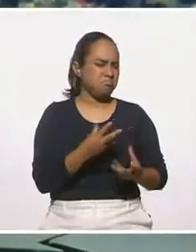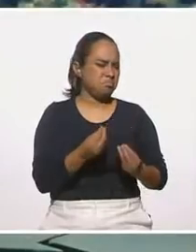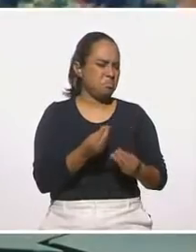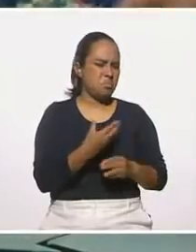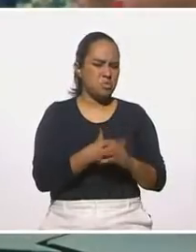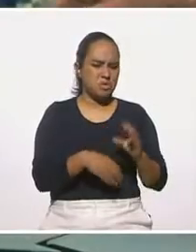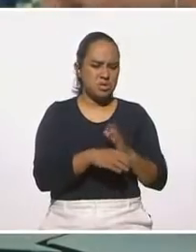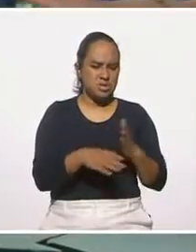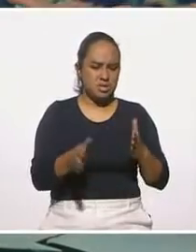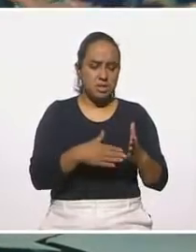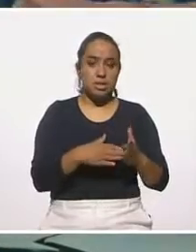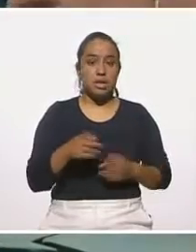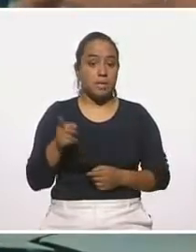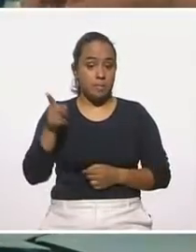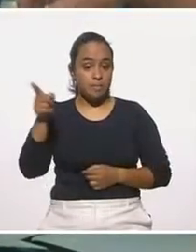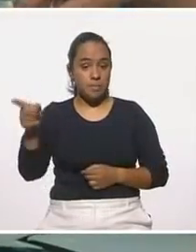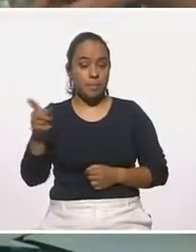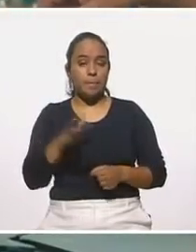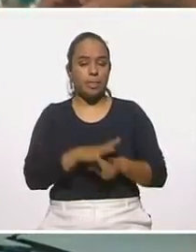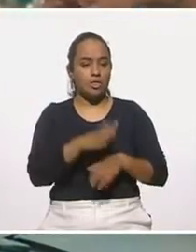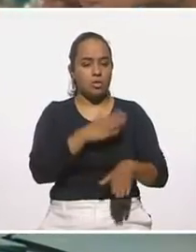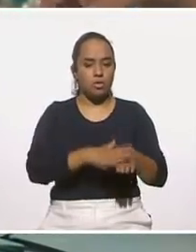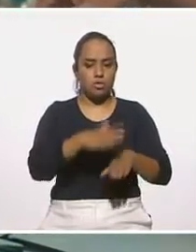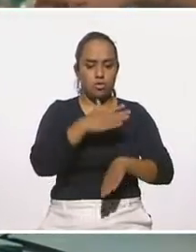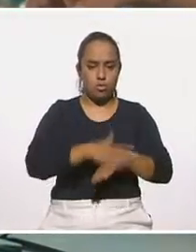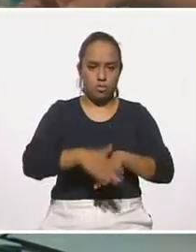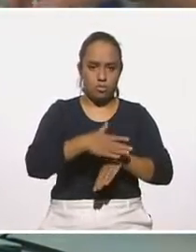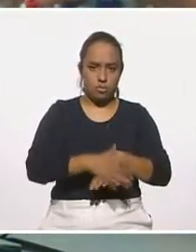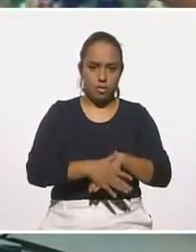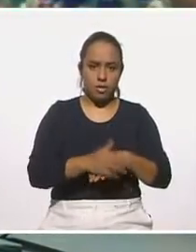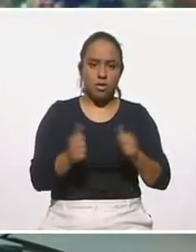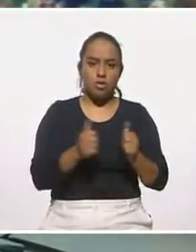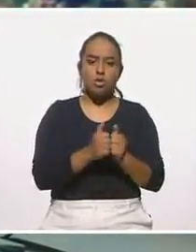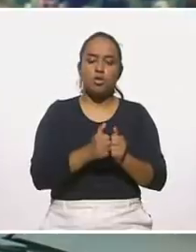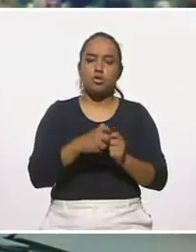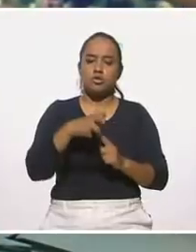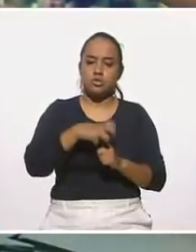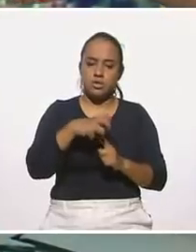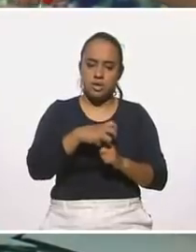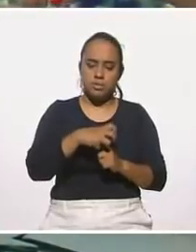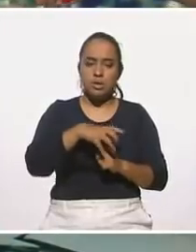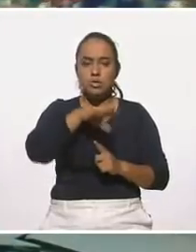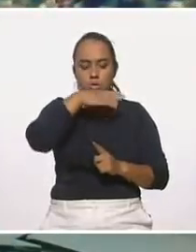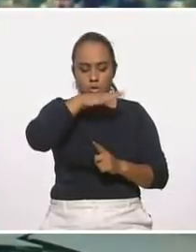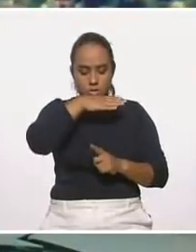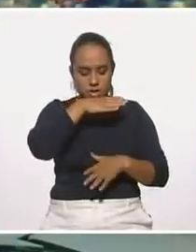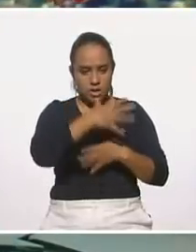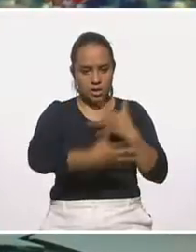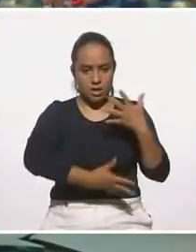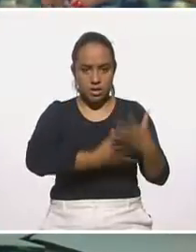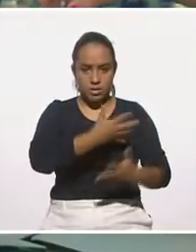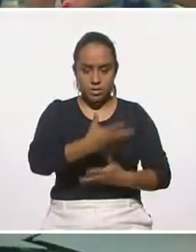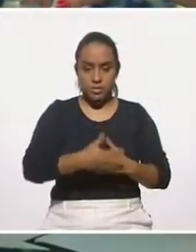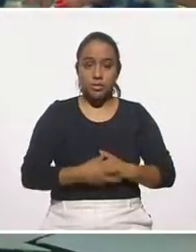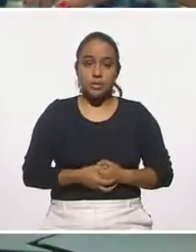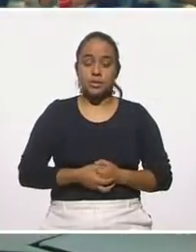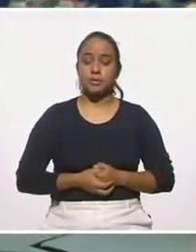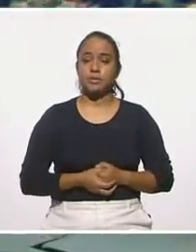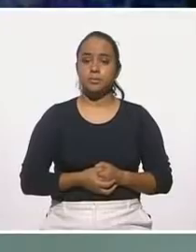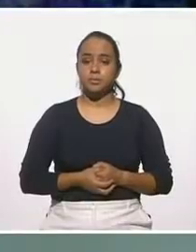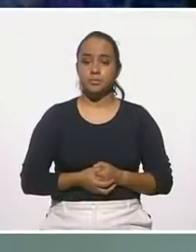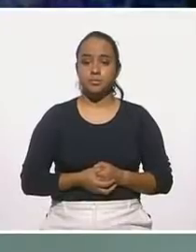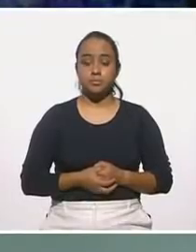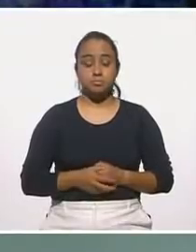platillos. Ahí tenemos los nopalitos con champiñones y elotes, ¿sí? Es un,